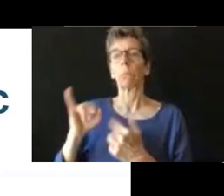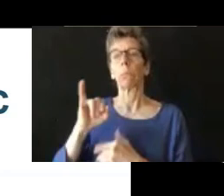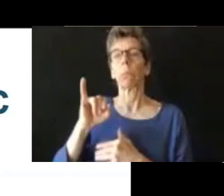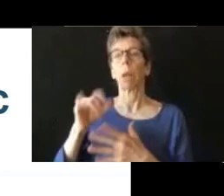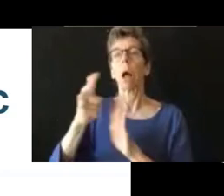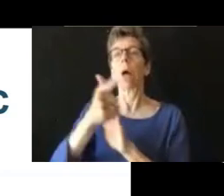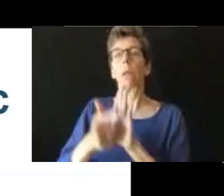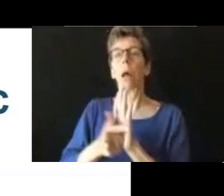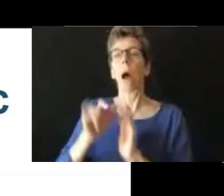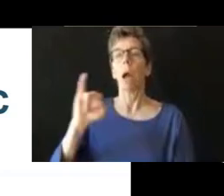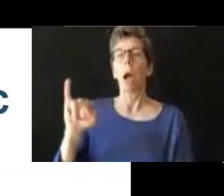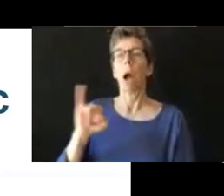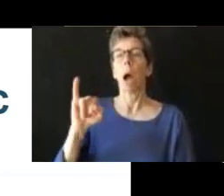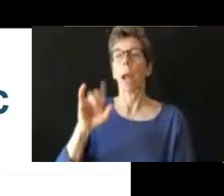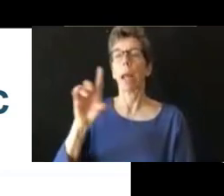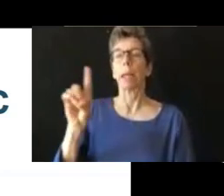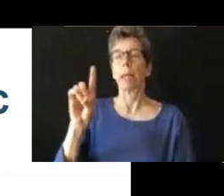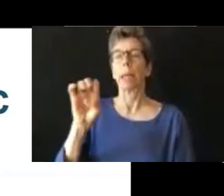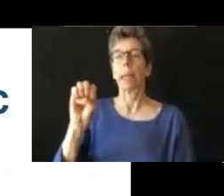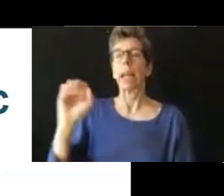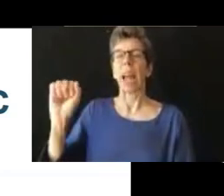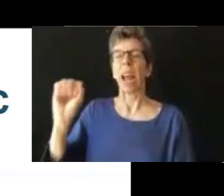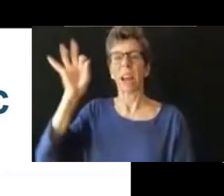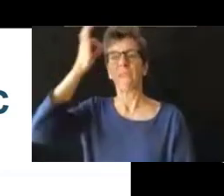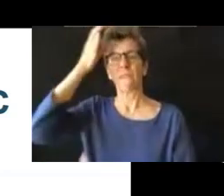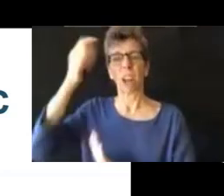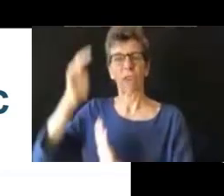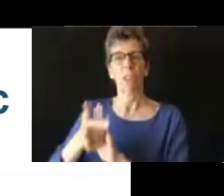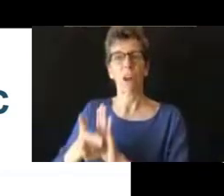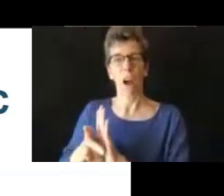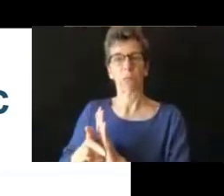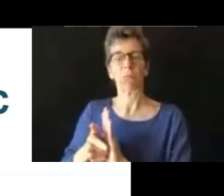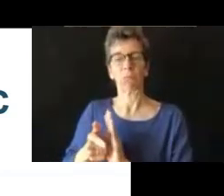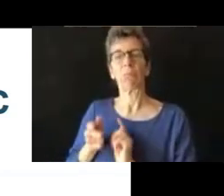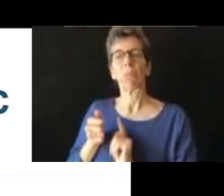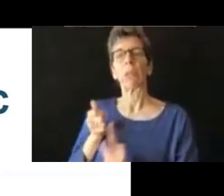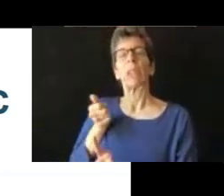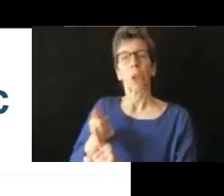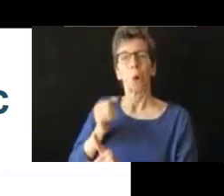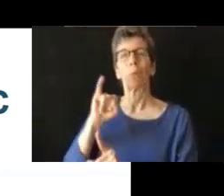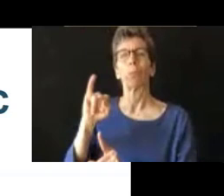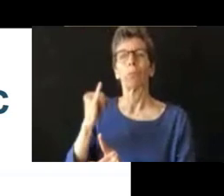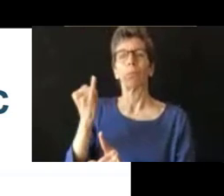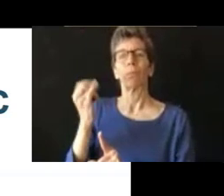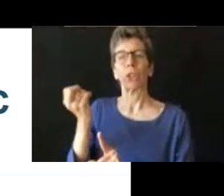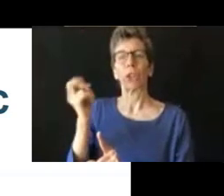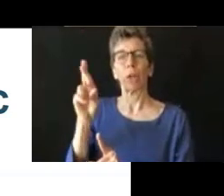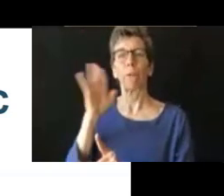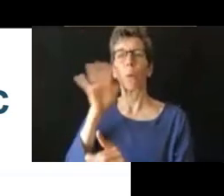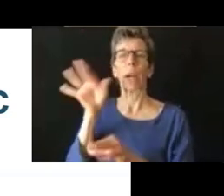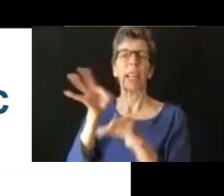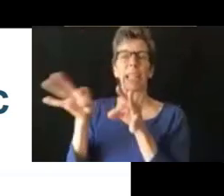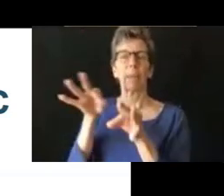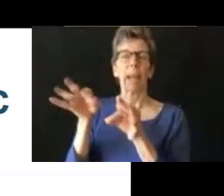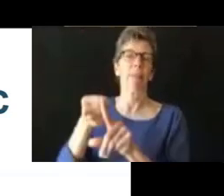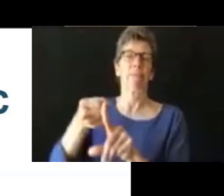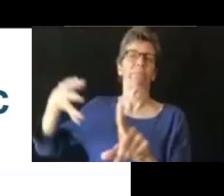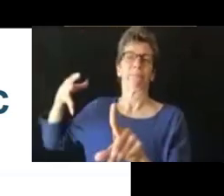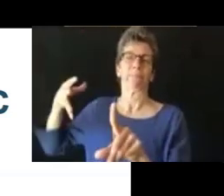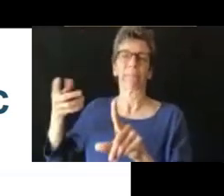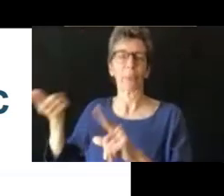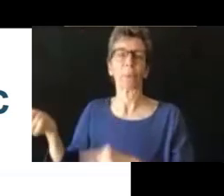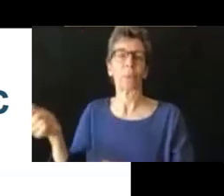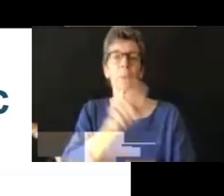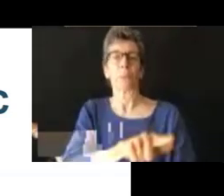es la Ley Federal de Educación. Y les voy a decir de qué se trata y cómo es.